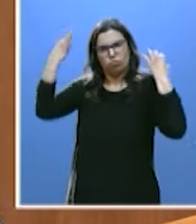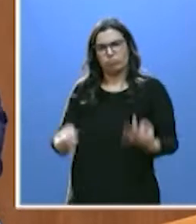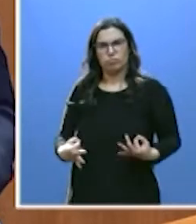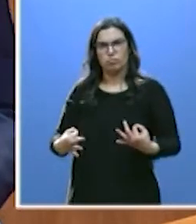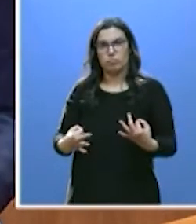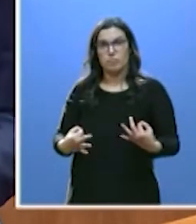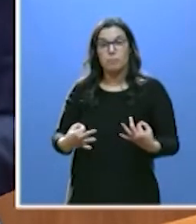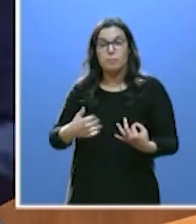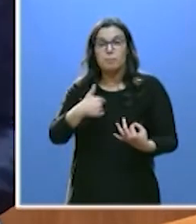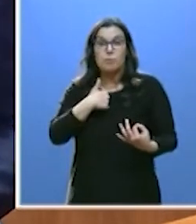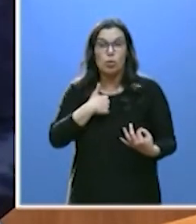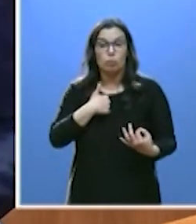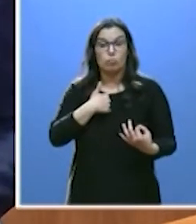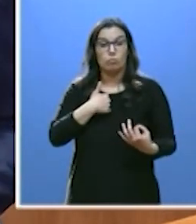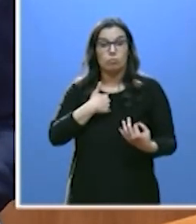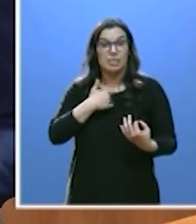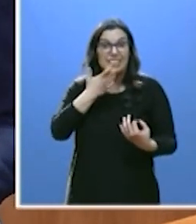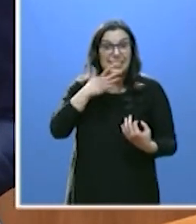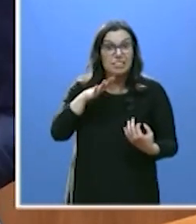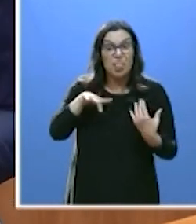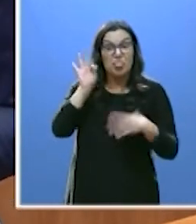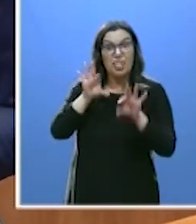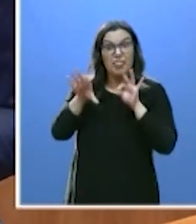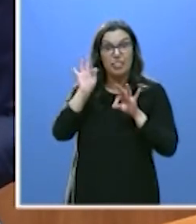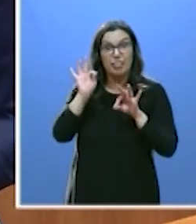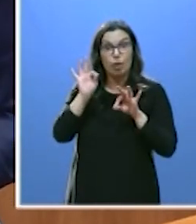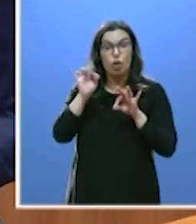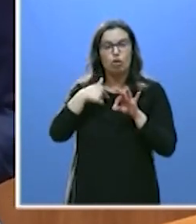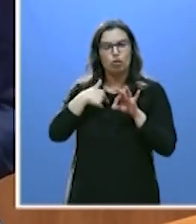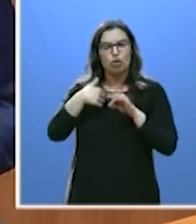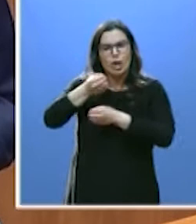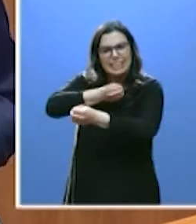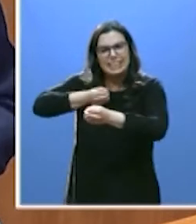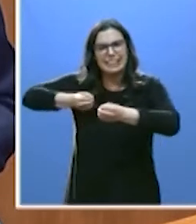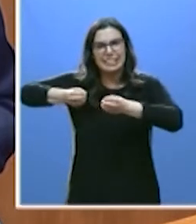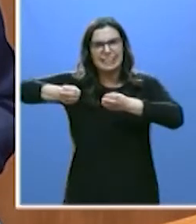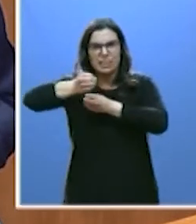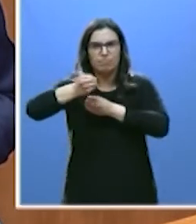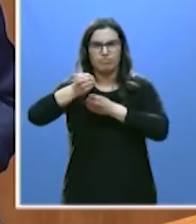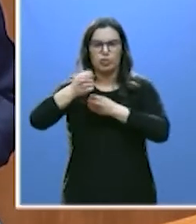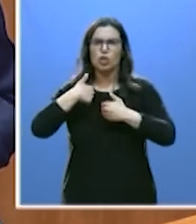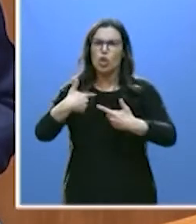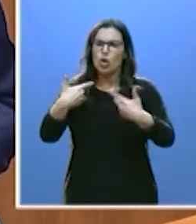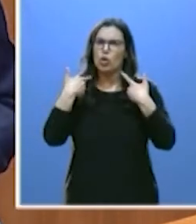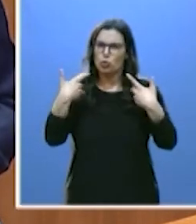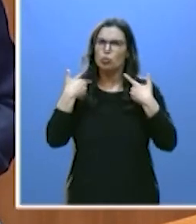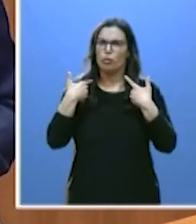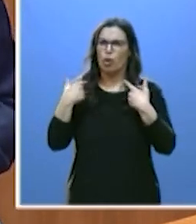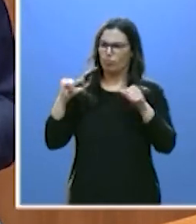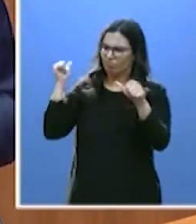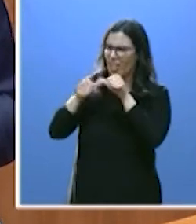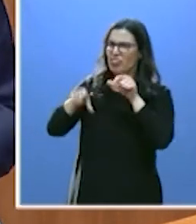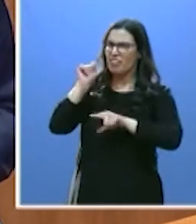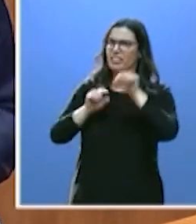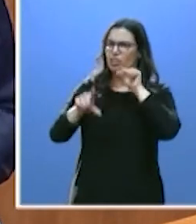Y yo, cuando tomo las decisiones, me pongo en su piel. Sufro con decisiones que hemos tenido que tomar,